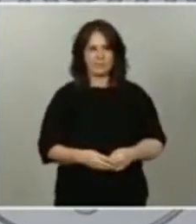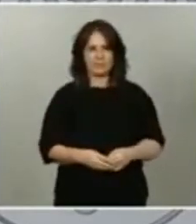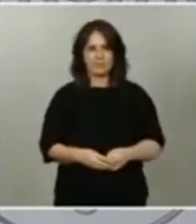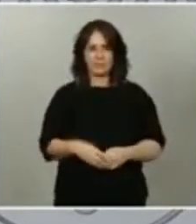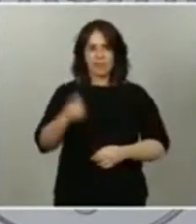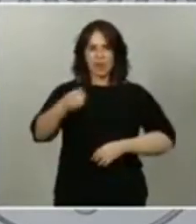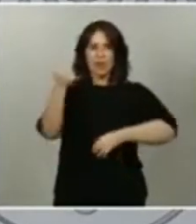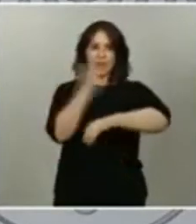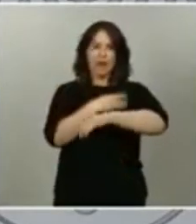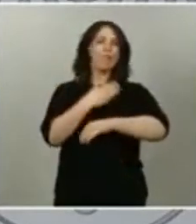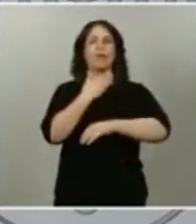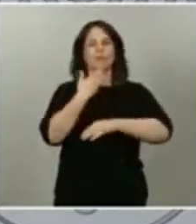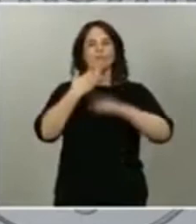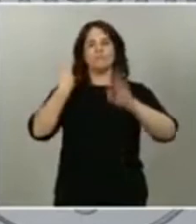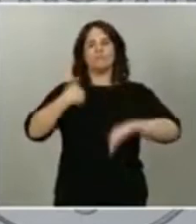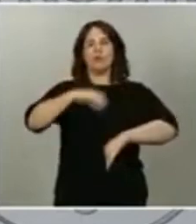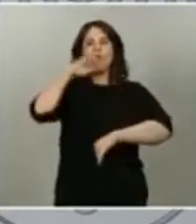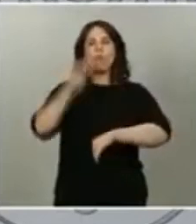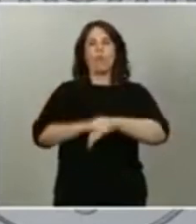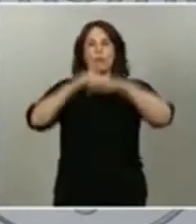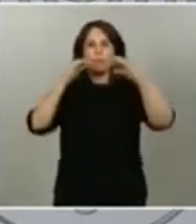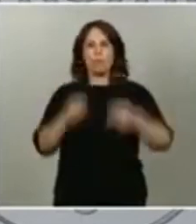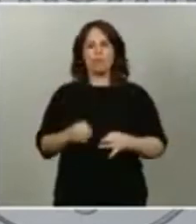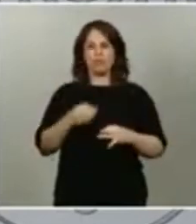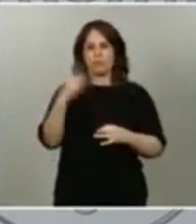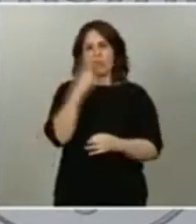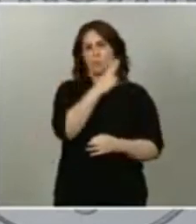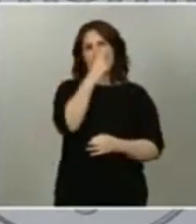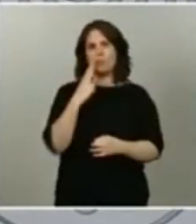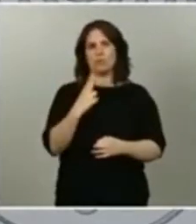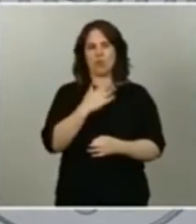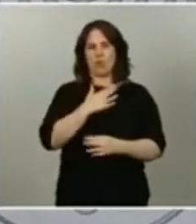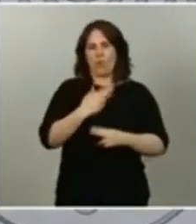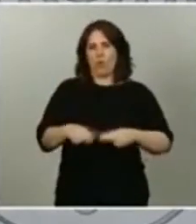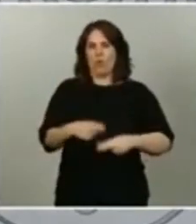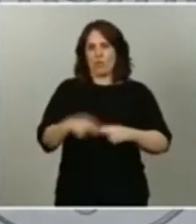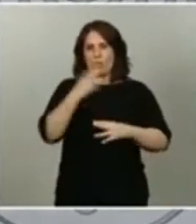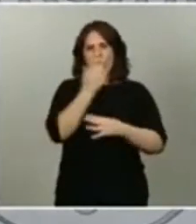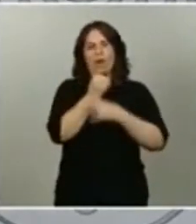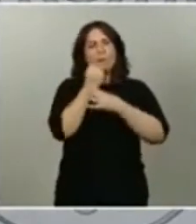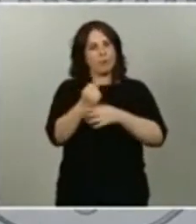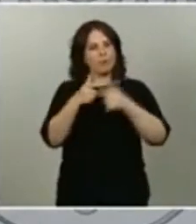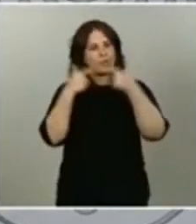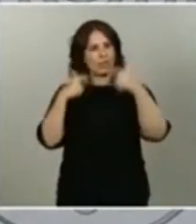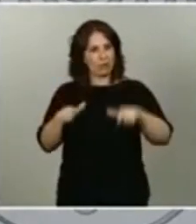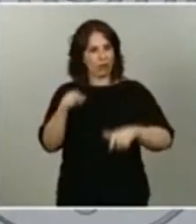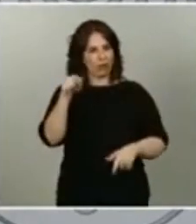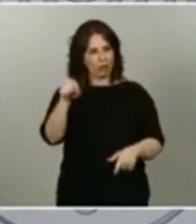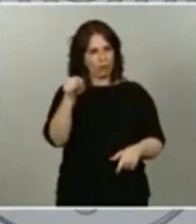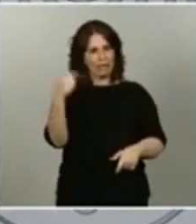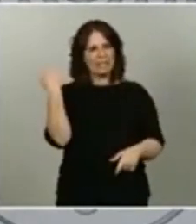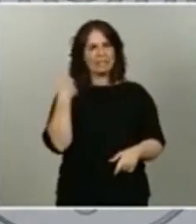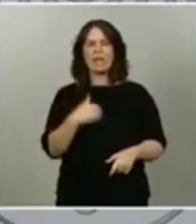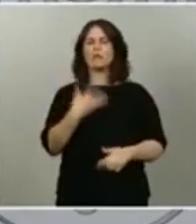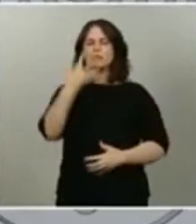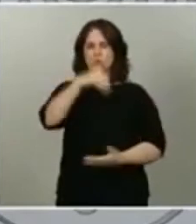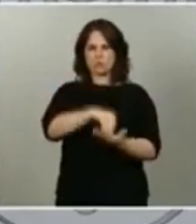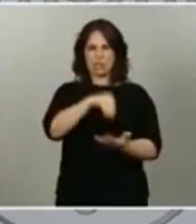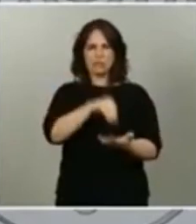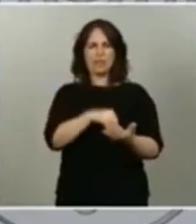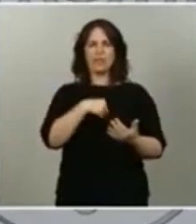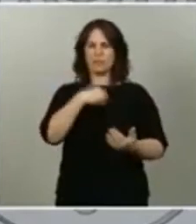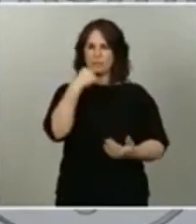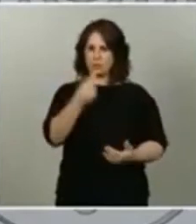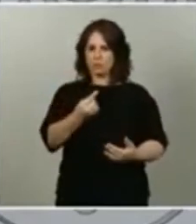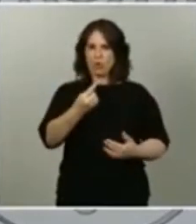el compromiso político de apoyo a este sector industrial que se ha expresado muchas veces por el Ejecutivo y que